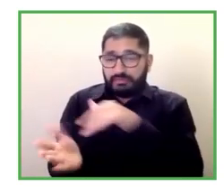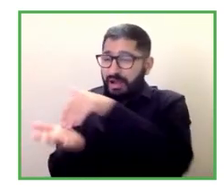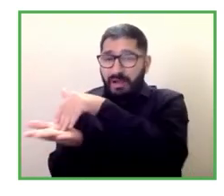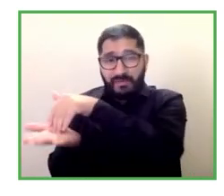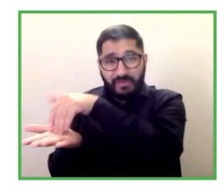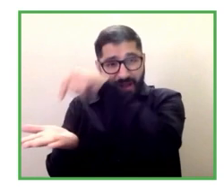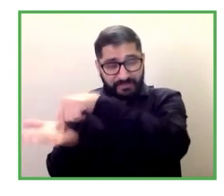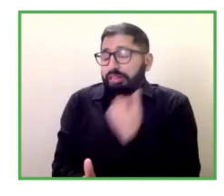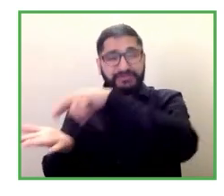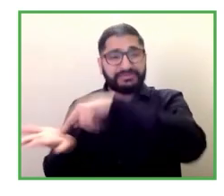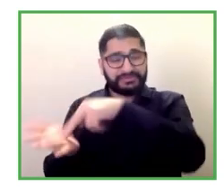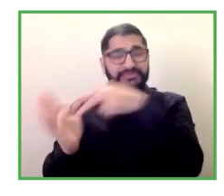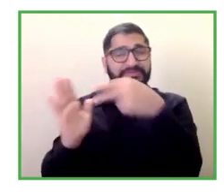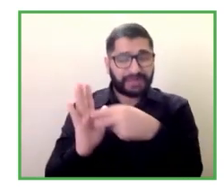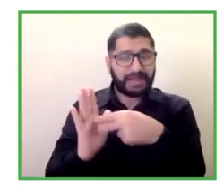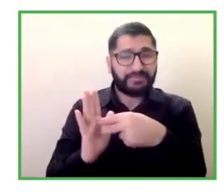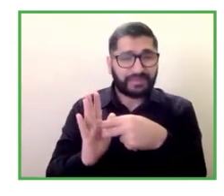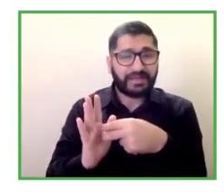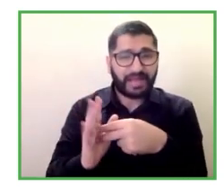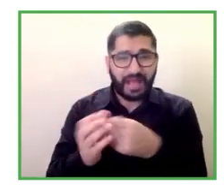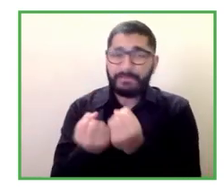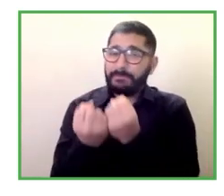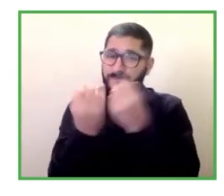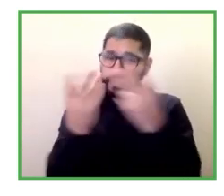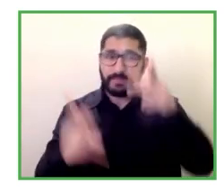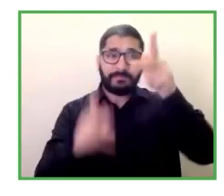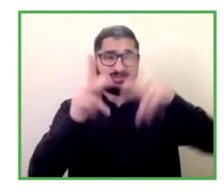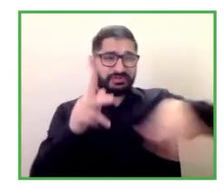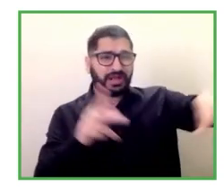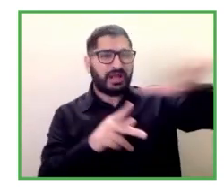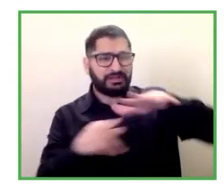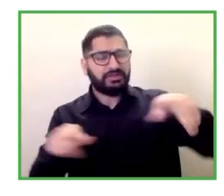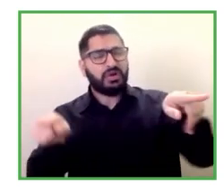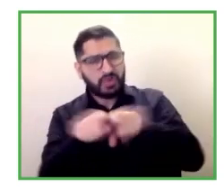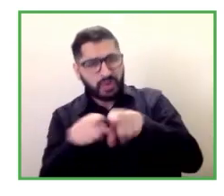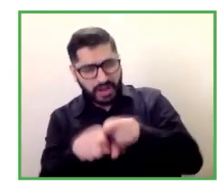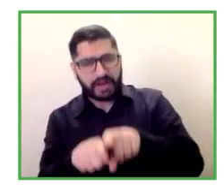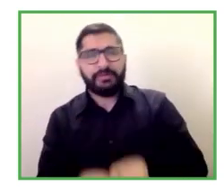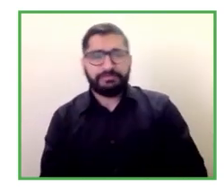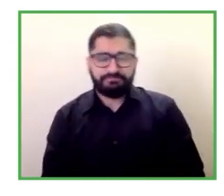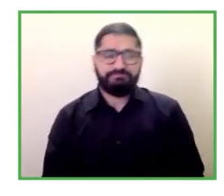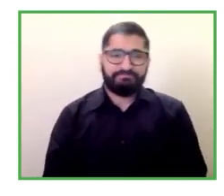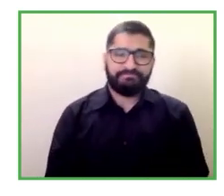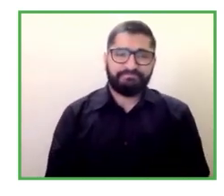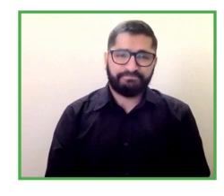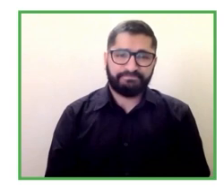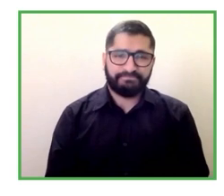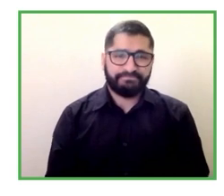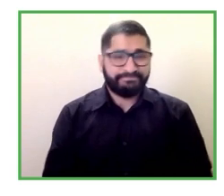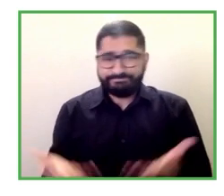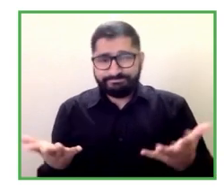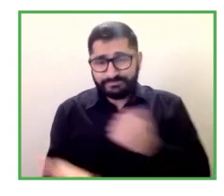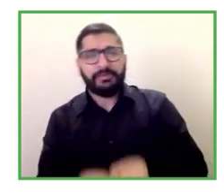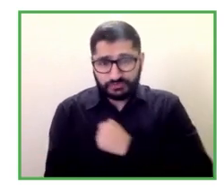tienen ni siquiera ellos mismos entienden a veces